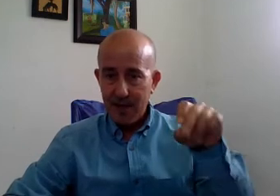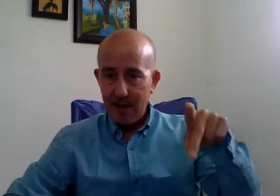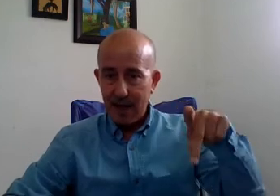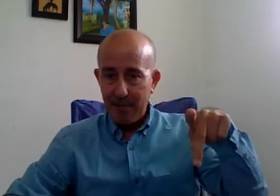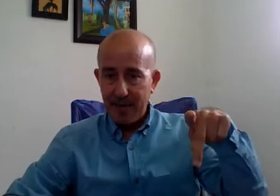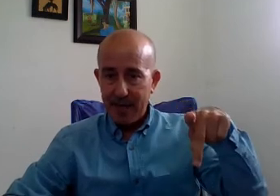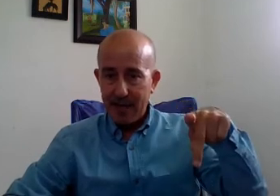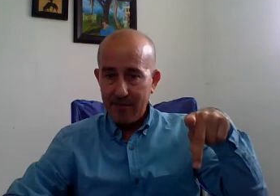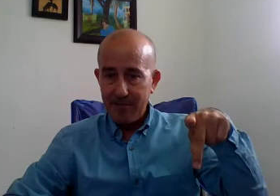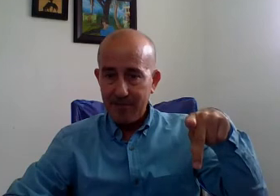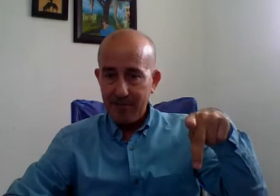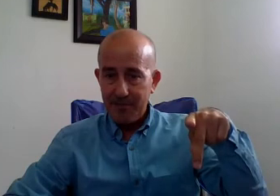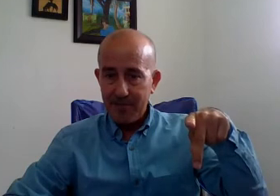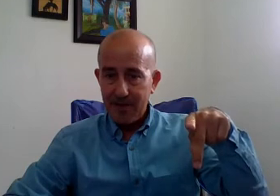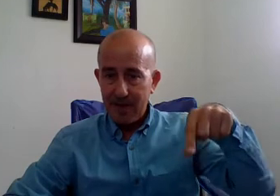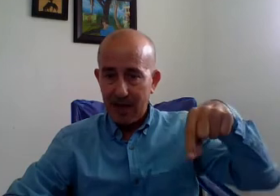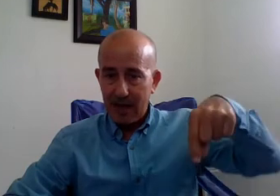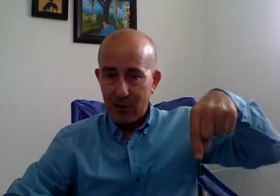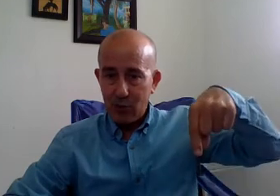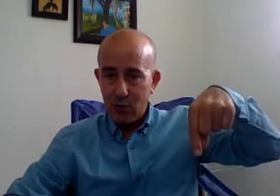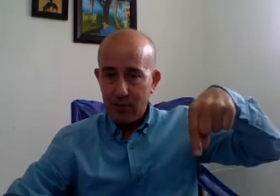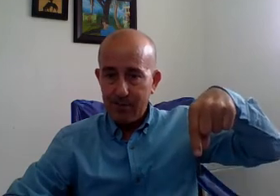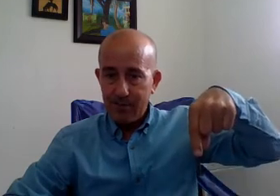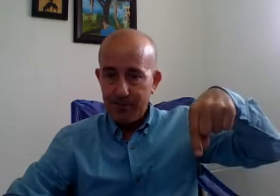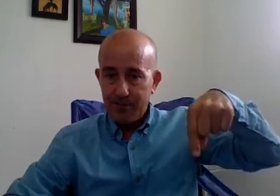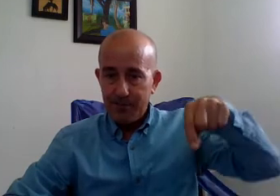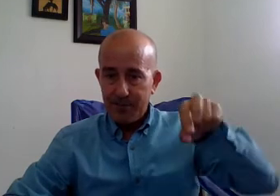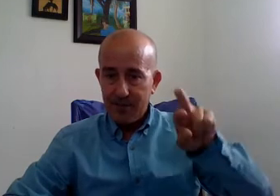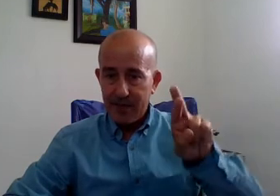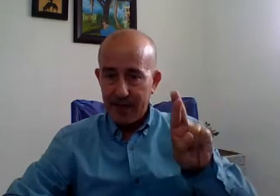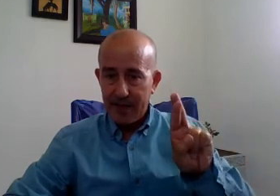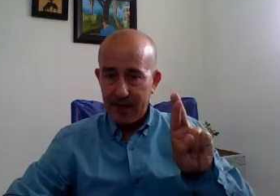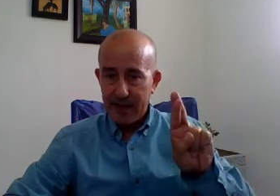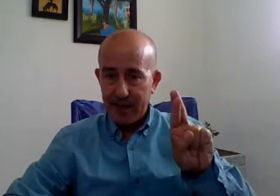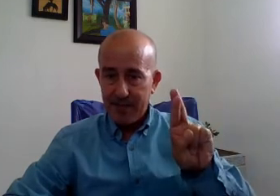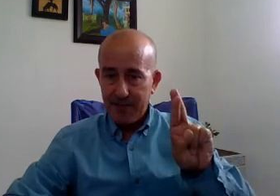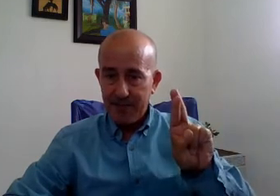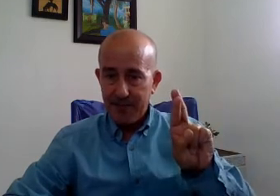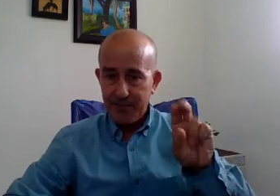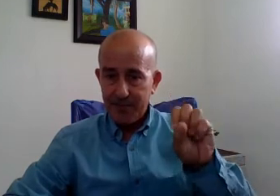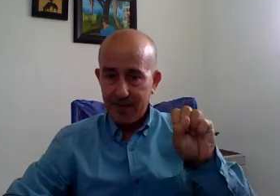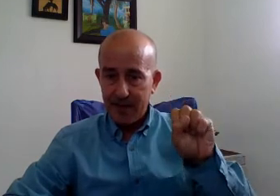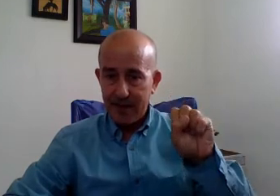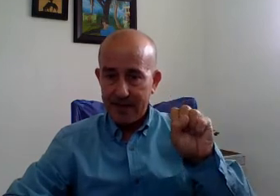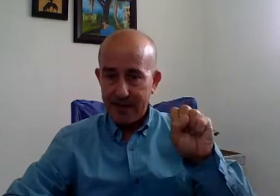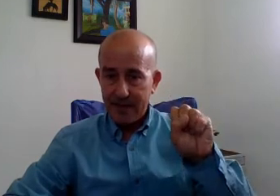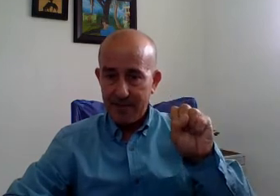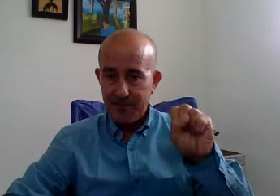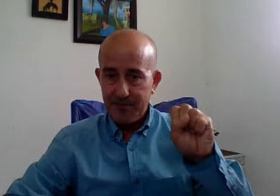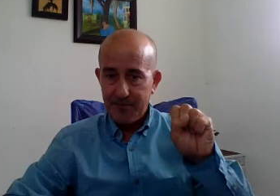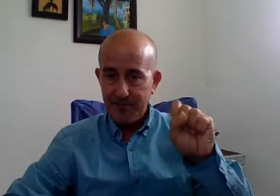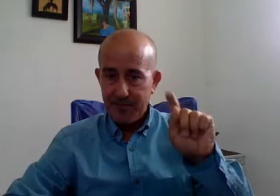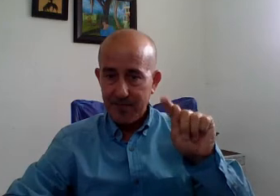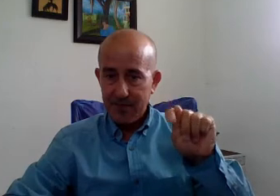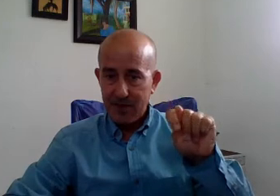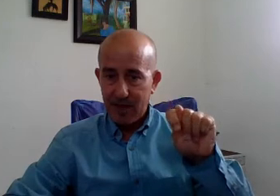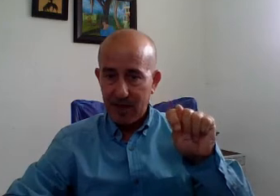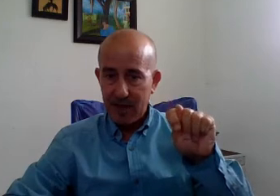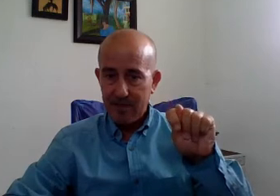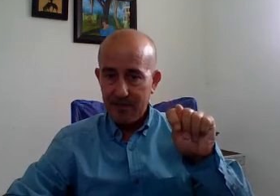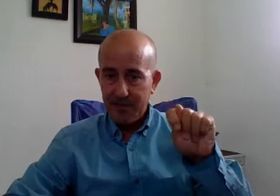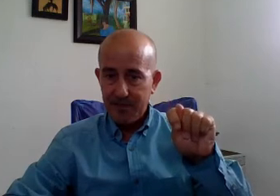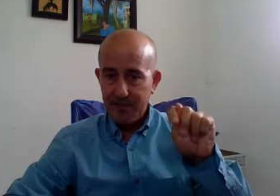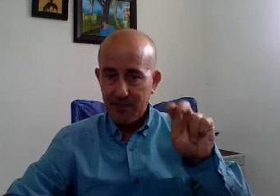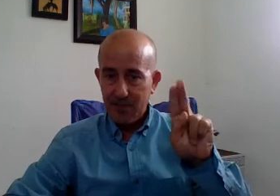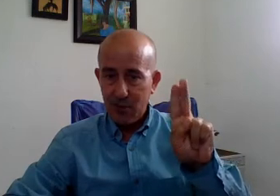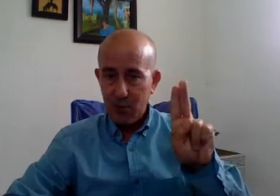la P, la Q, la R, S, T,